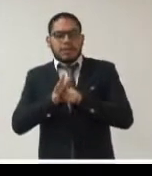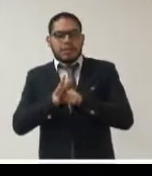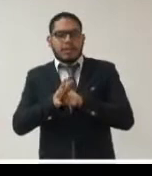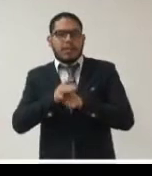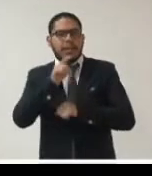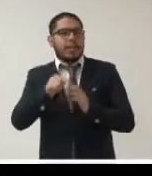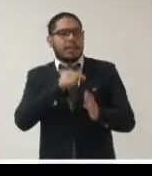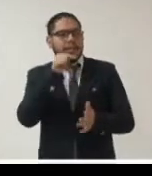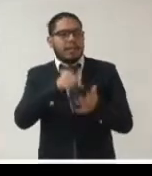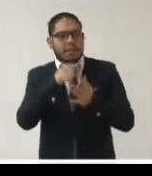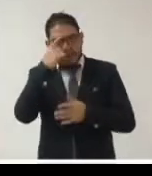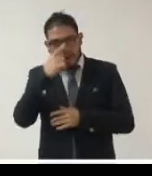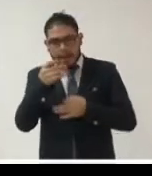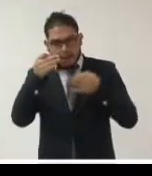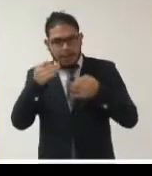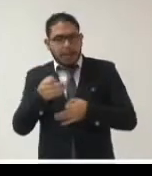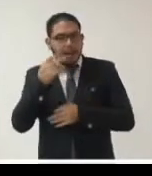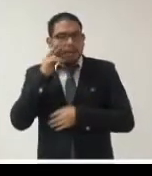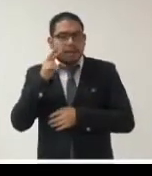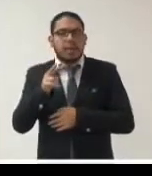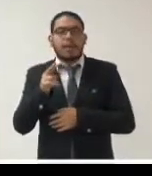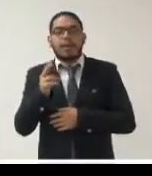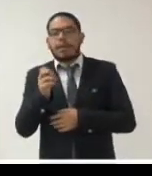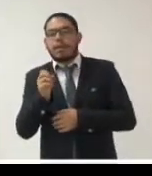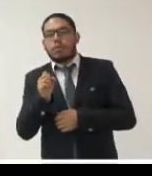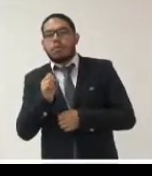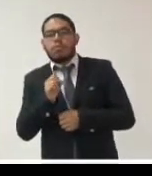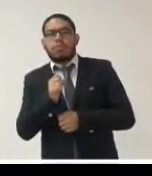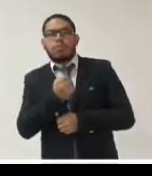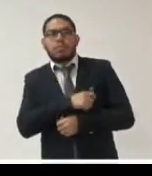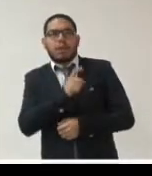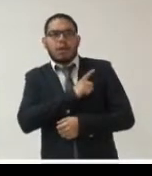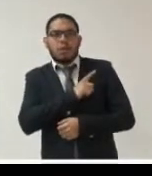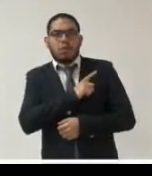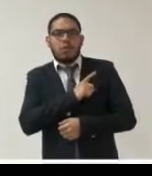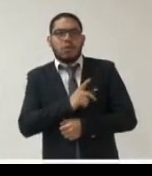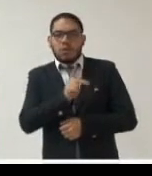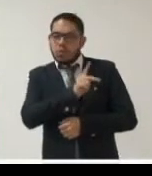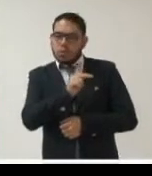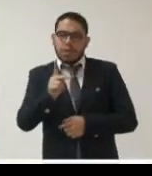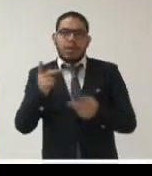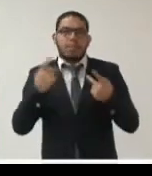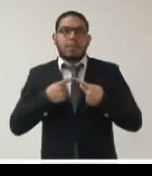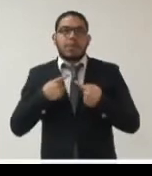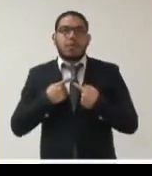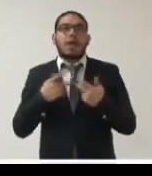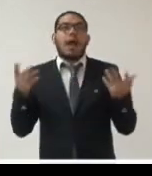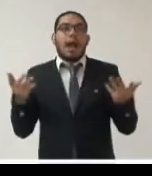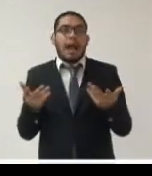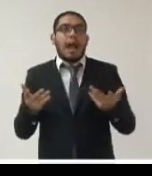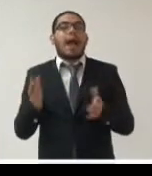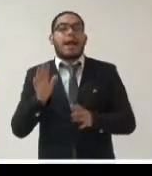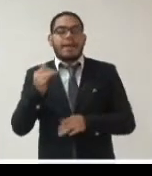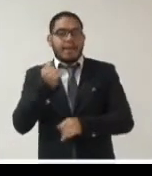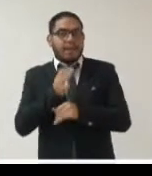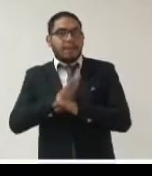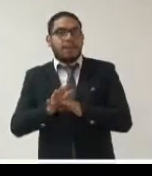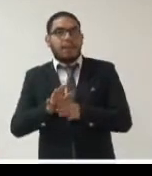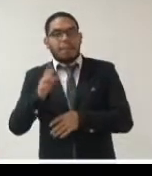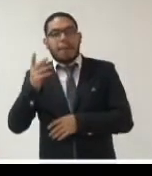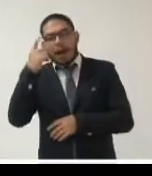labor para verificar la seguridad sanitaria y de todo el personal y elaboramos algún informe que